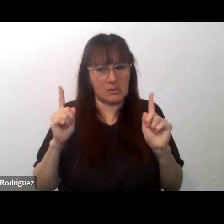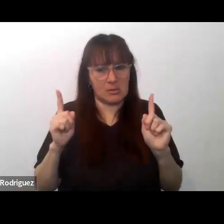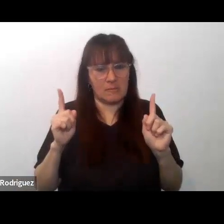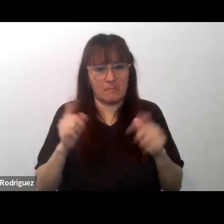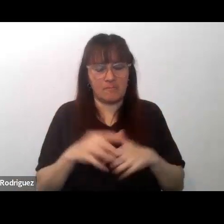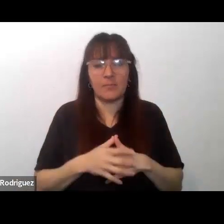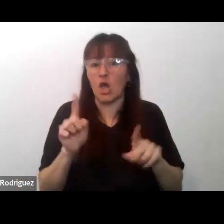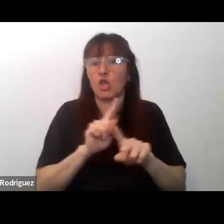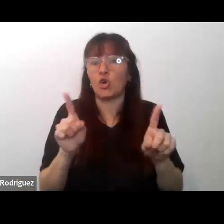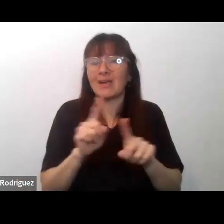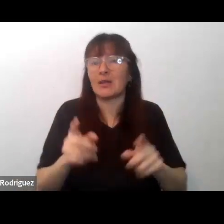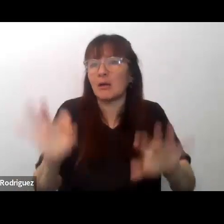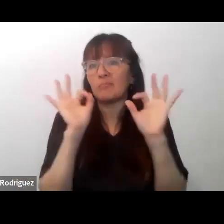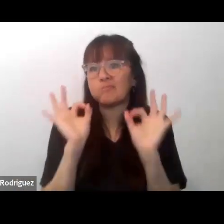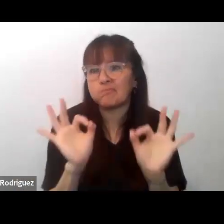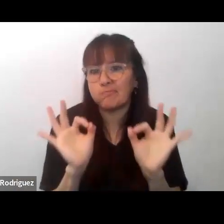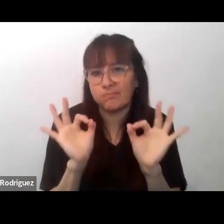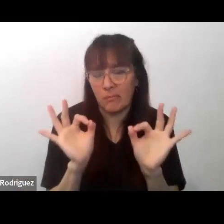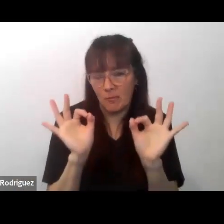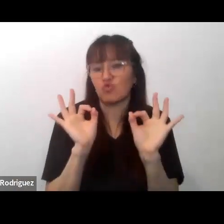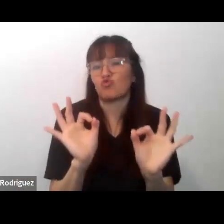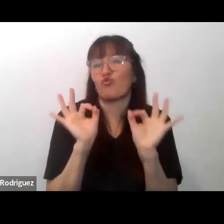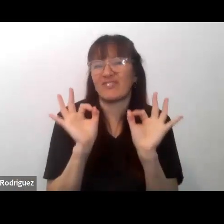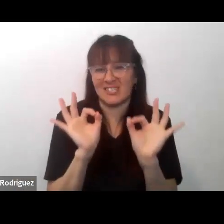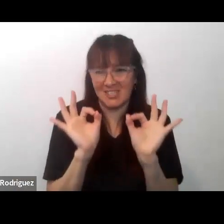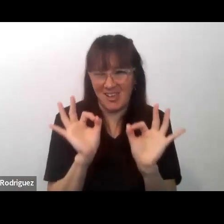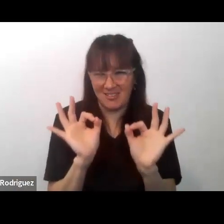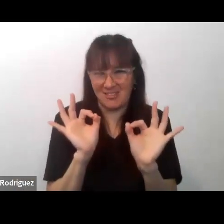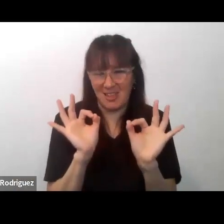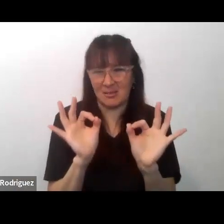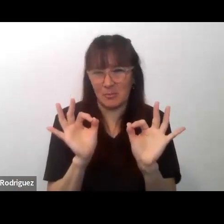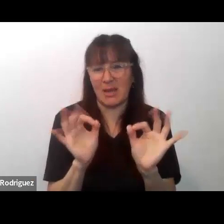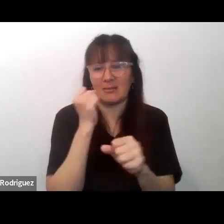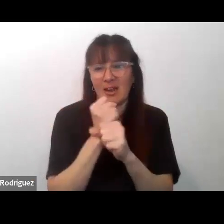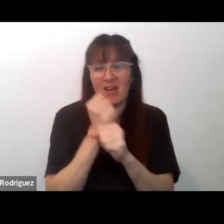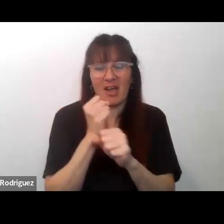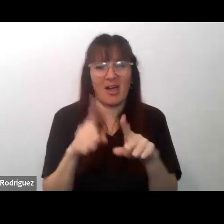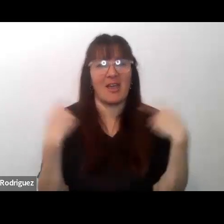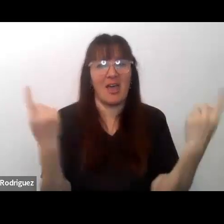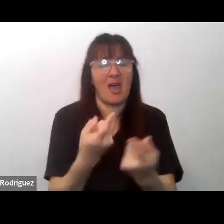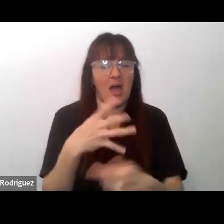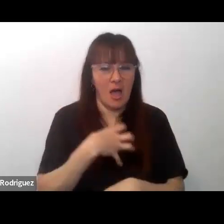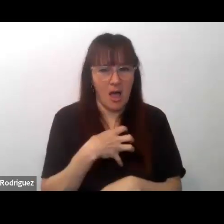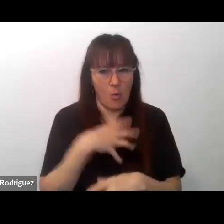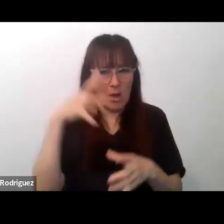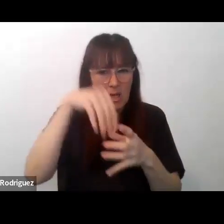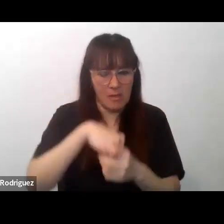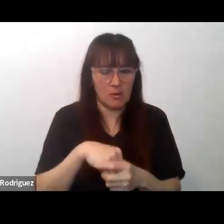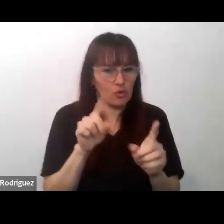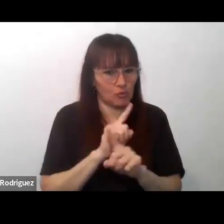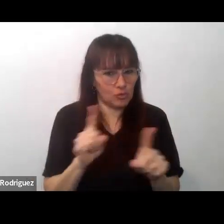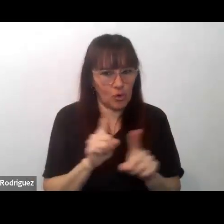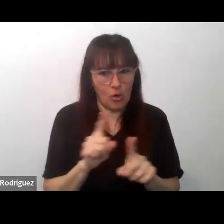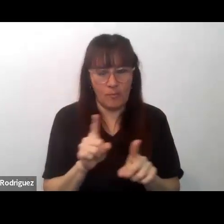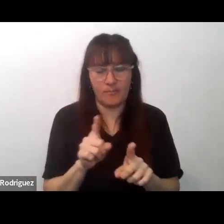no sirven solas para gestionar la complejidad en el aula y con